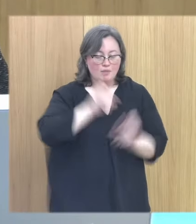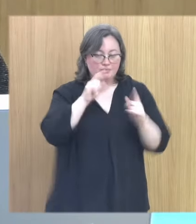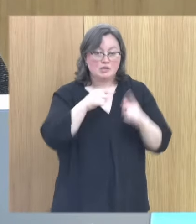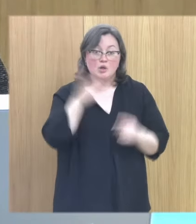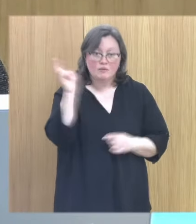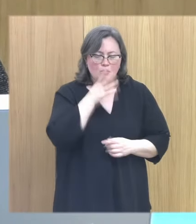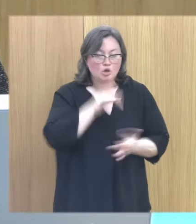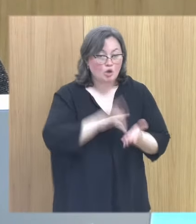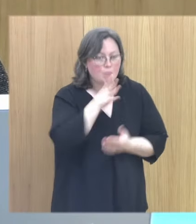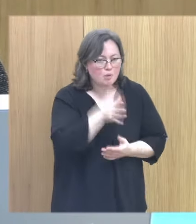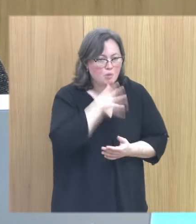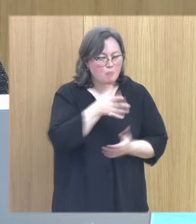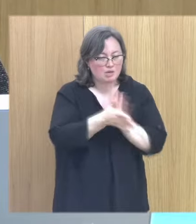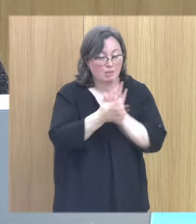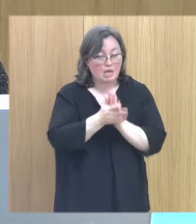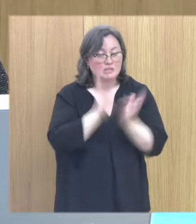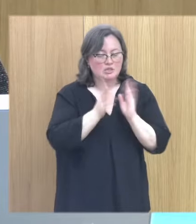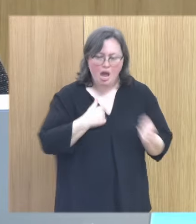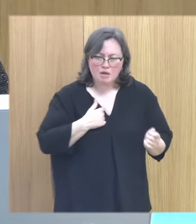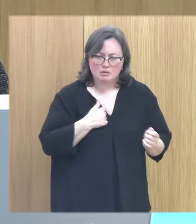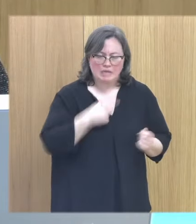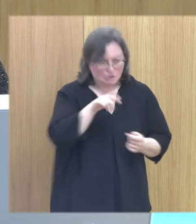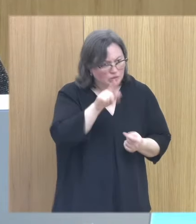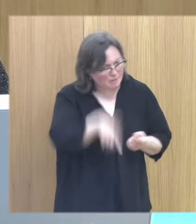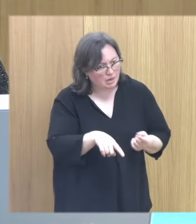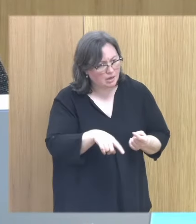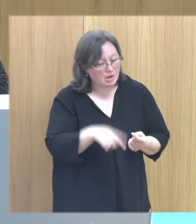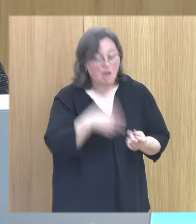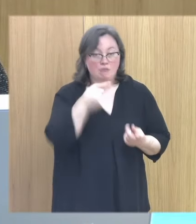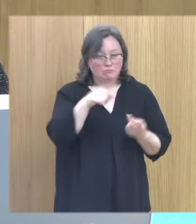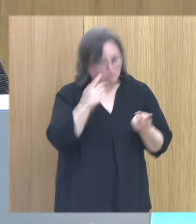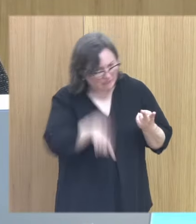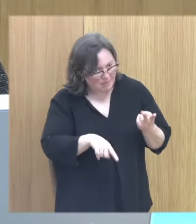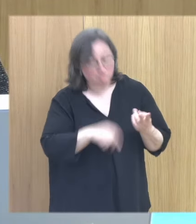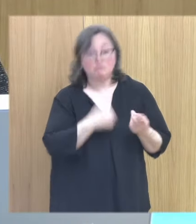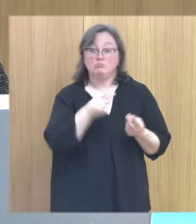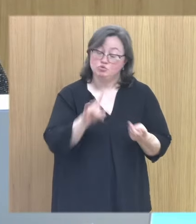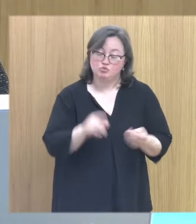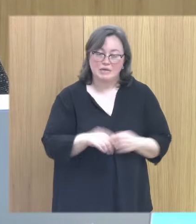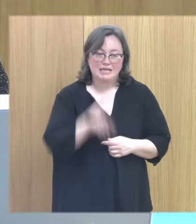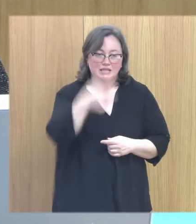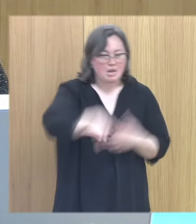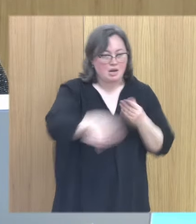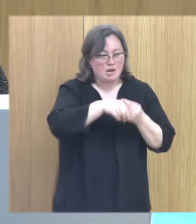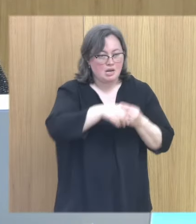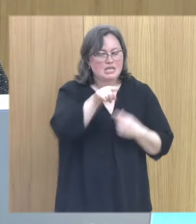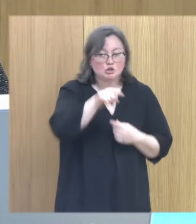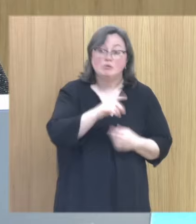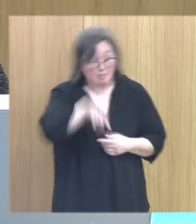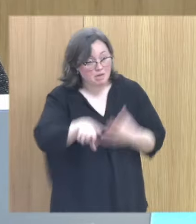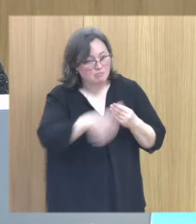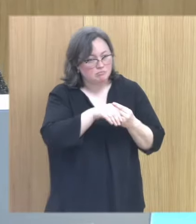pasa por esto y entonces hay muchas sesiones de ah pero entonces esto también ah pero entonces esto también sí esto también y esto otro